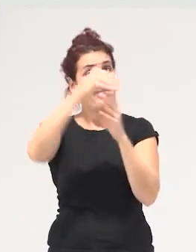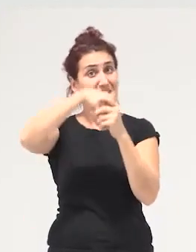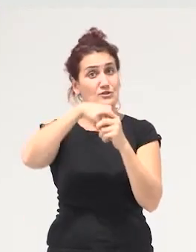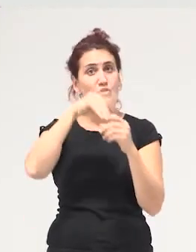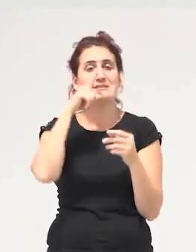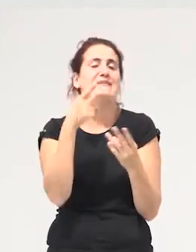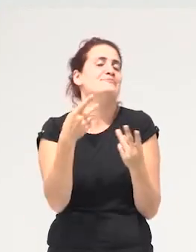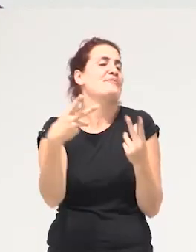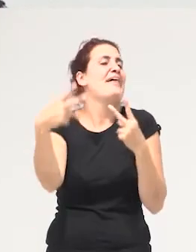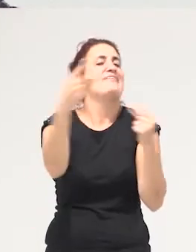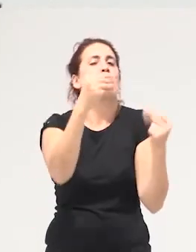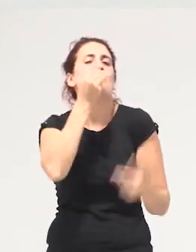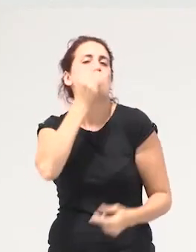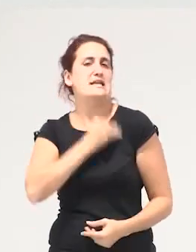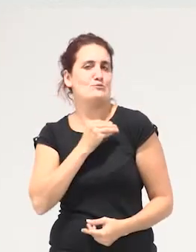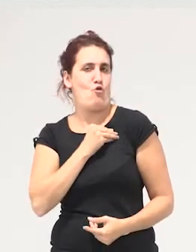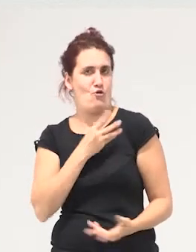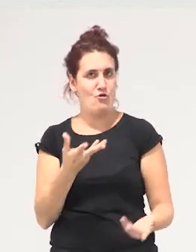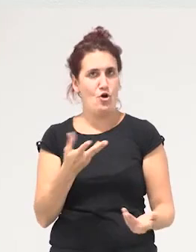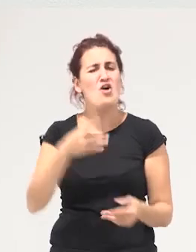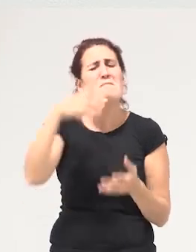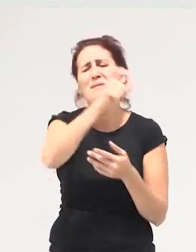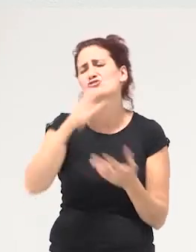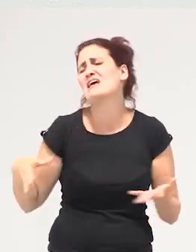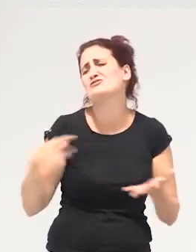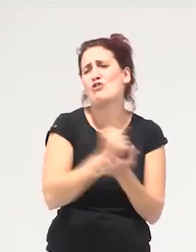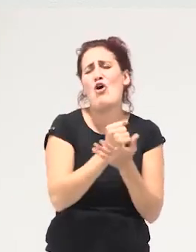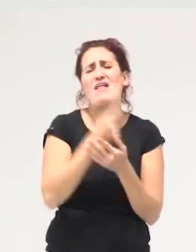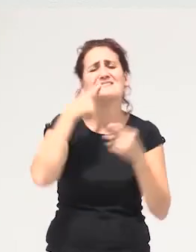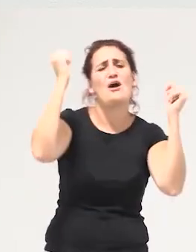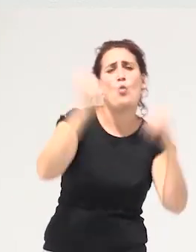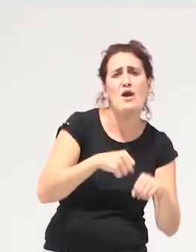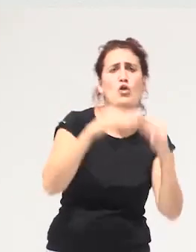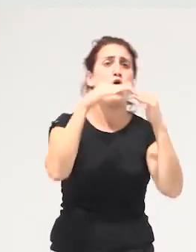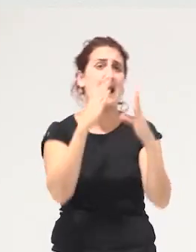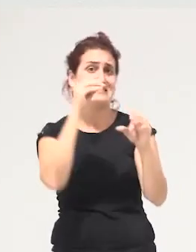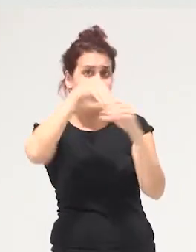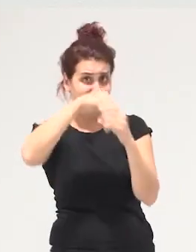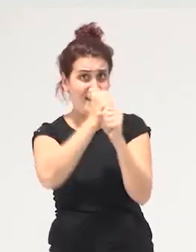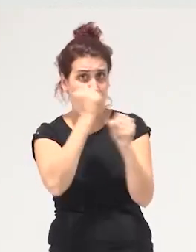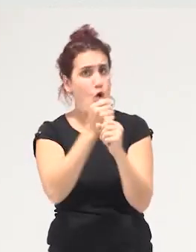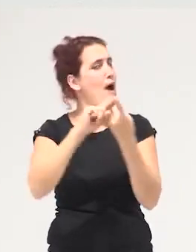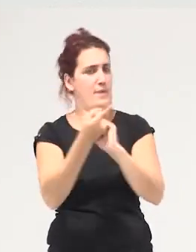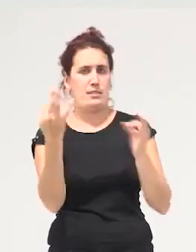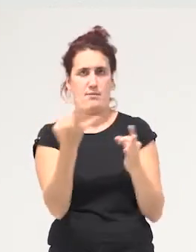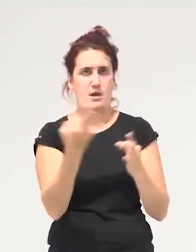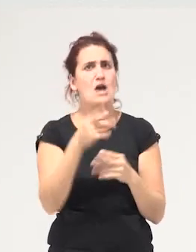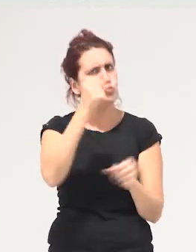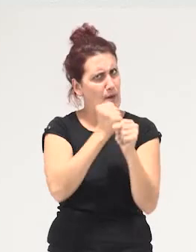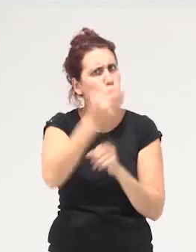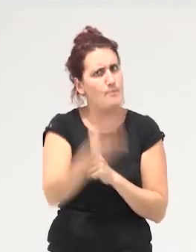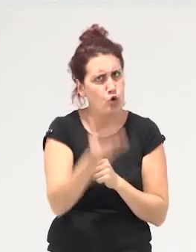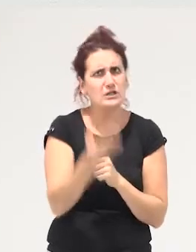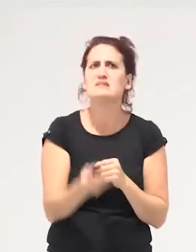del buenismo todo el mundo está de acuerdo en que el empleo de hogar hay que dignificarlo que es súper importante que un trabajo muy valioso y que hay